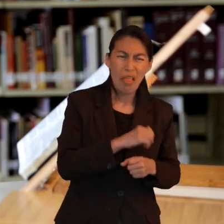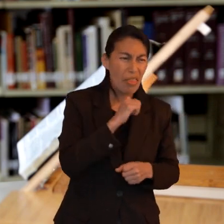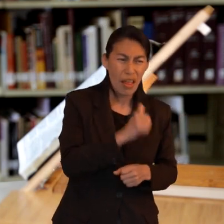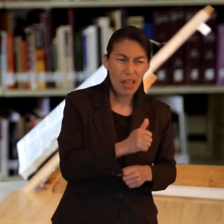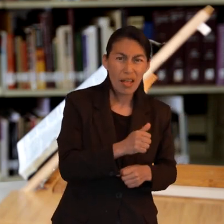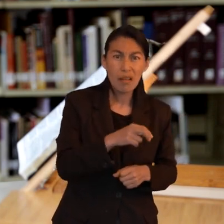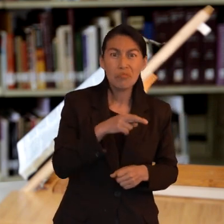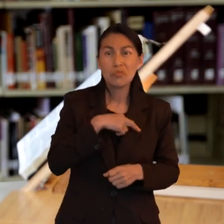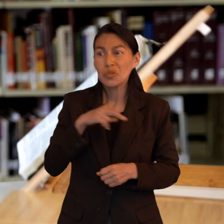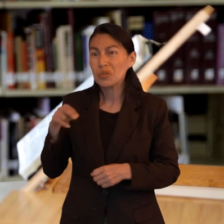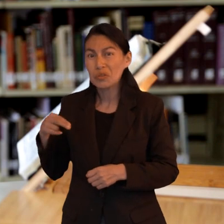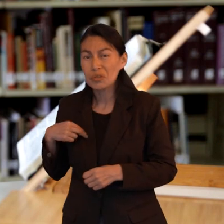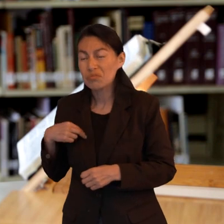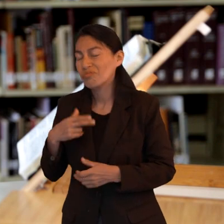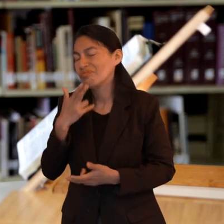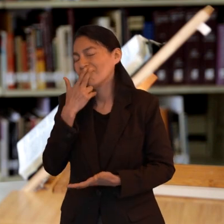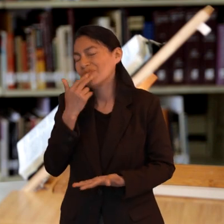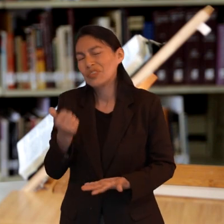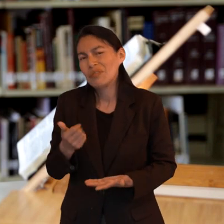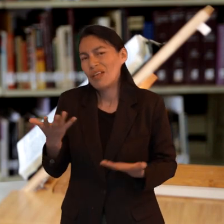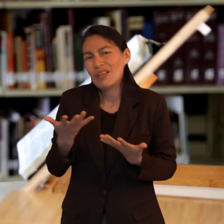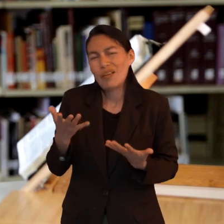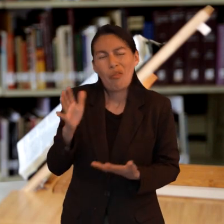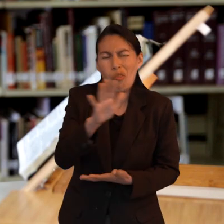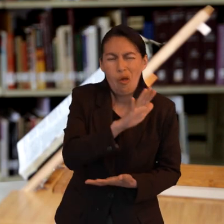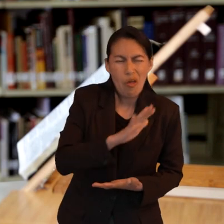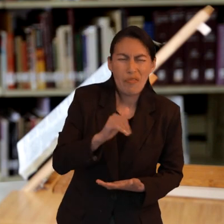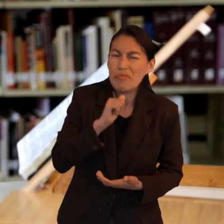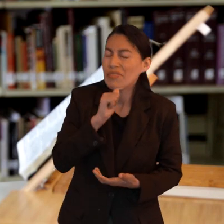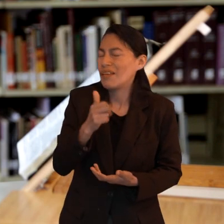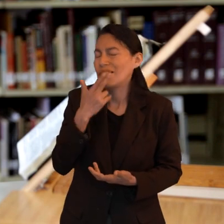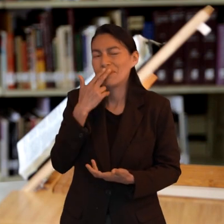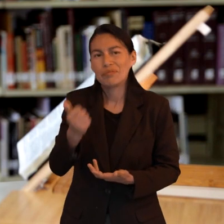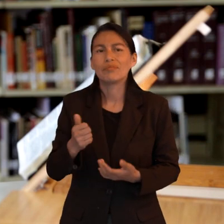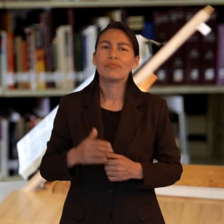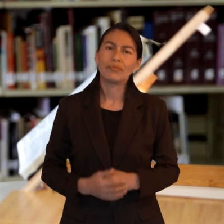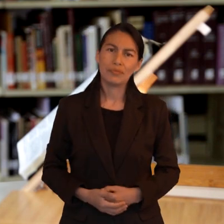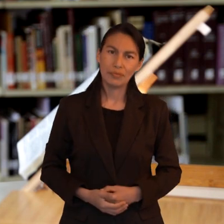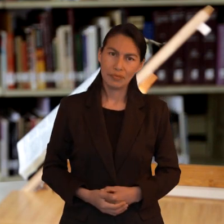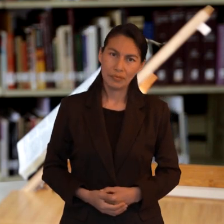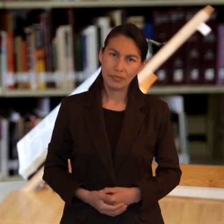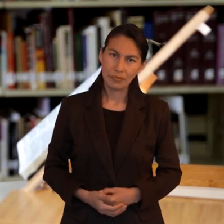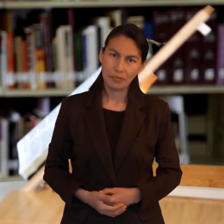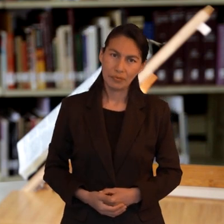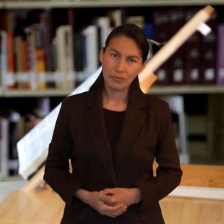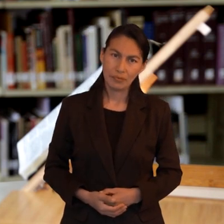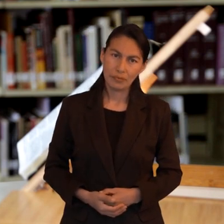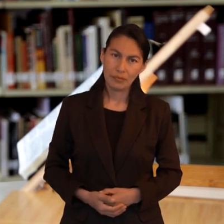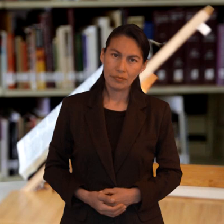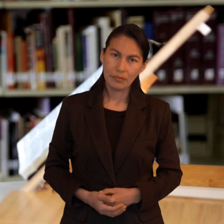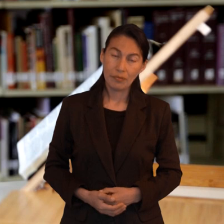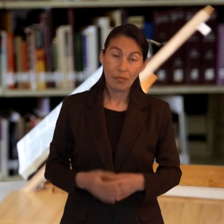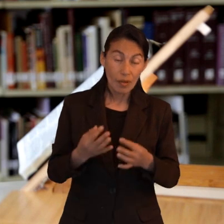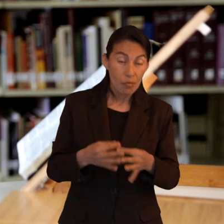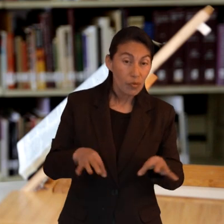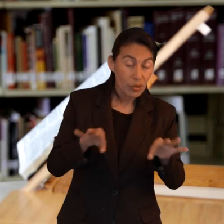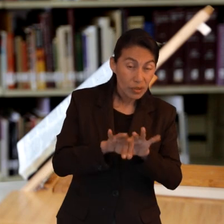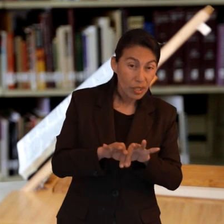lo demás para todos los demás hubiera sido un ejercicio inútil la carrera cristiana